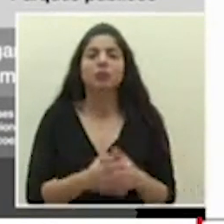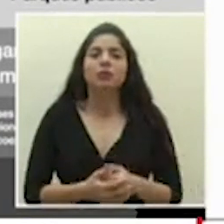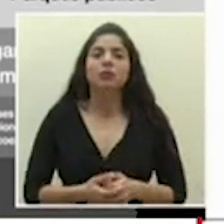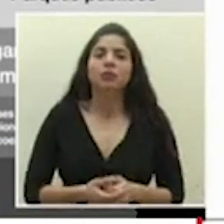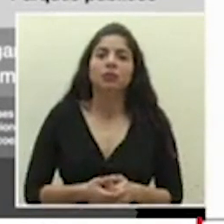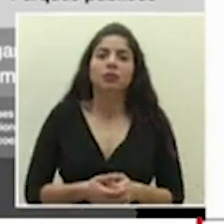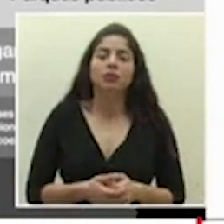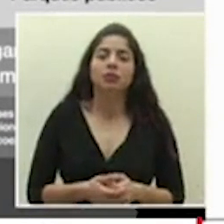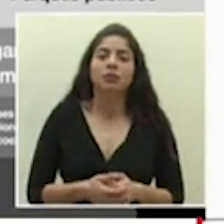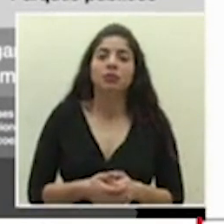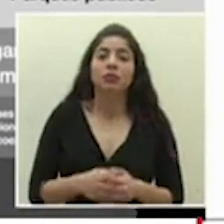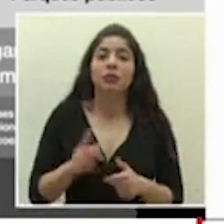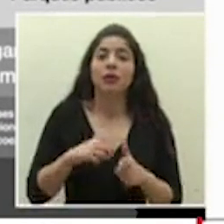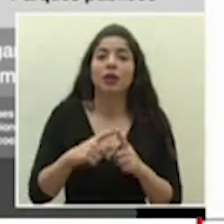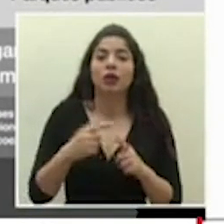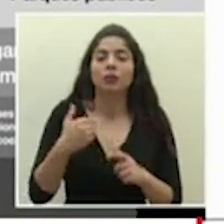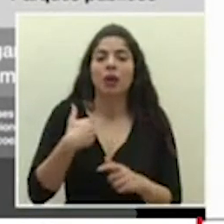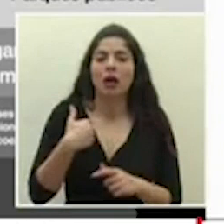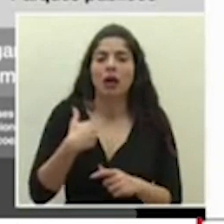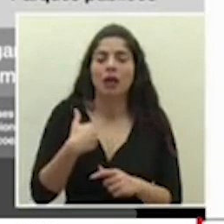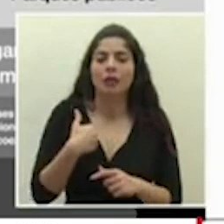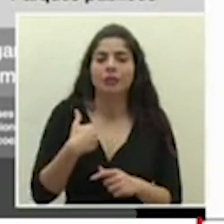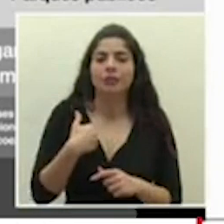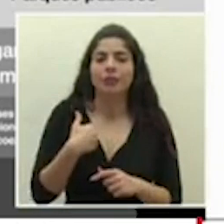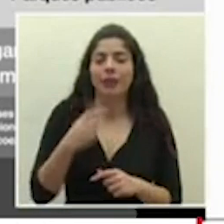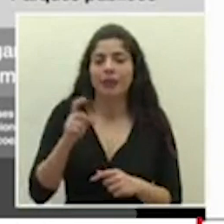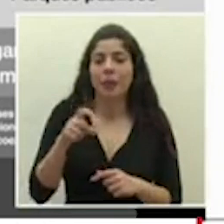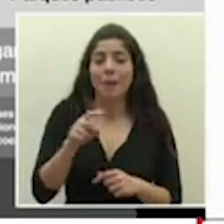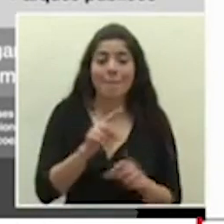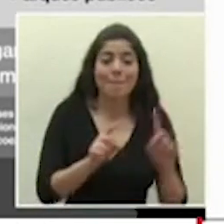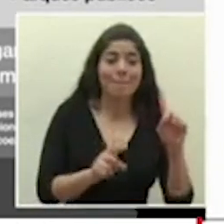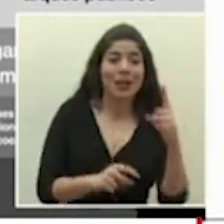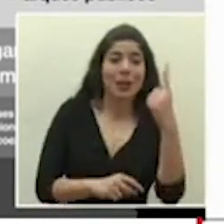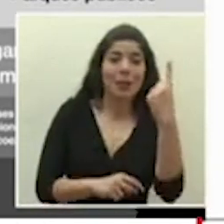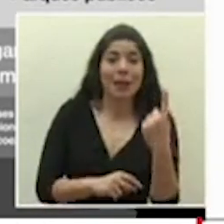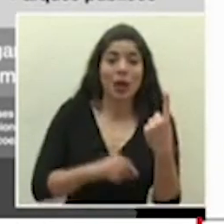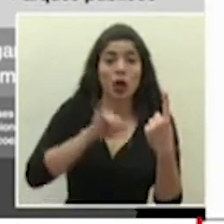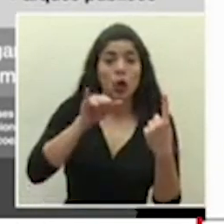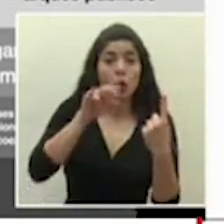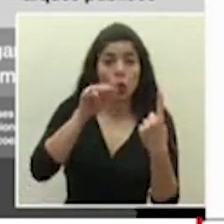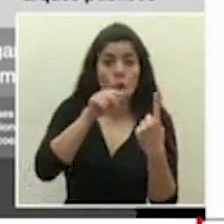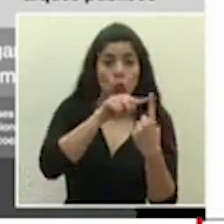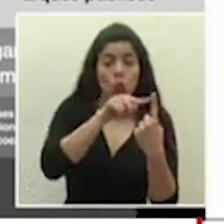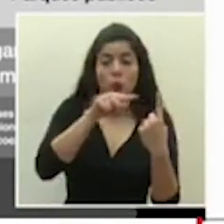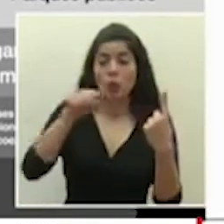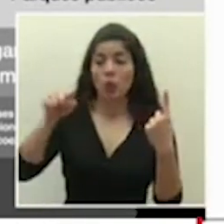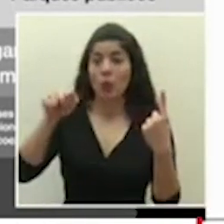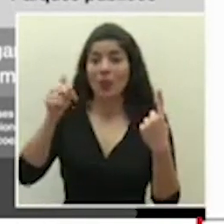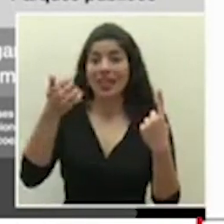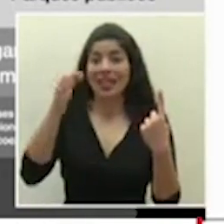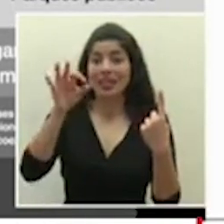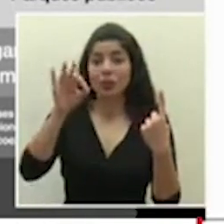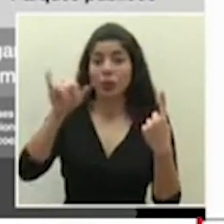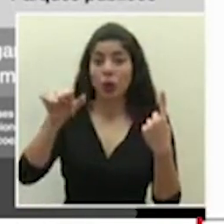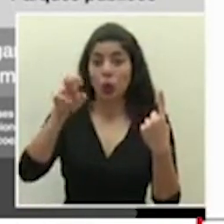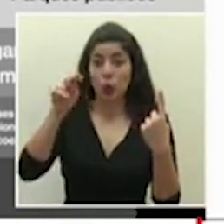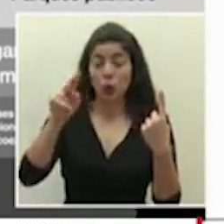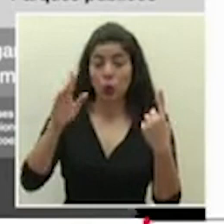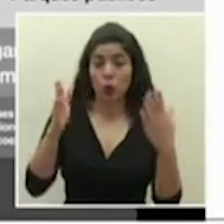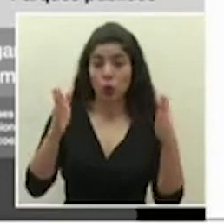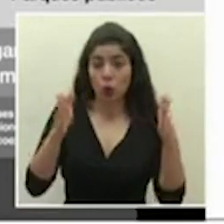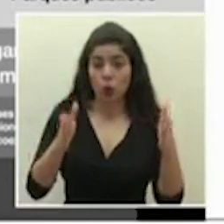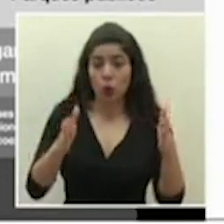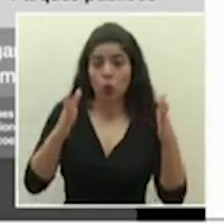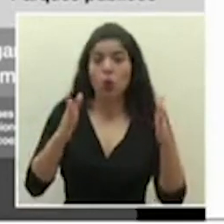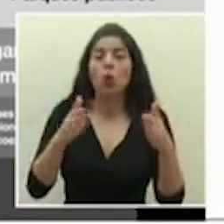tendríamos entonces del 1 de junio al 19 de junio, habilitamos